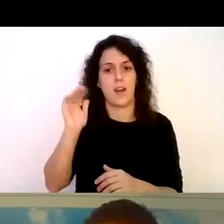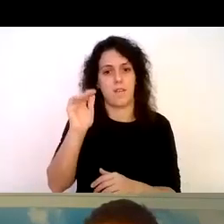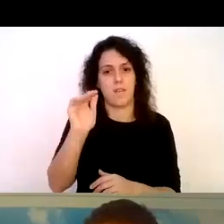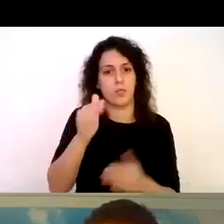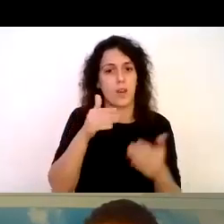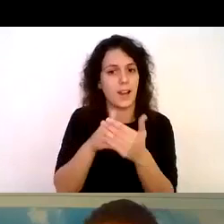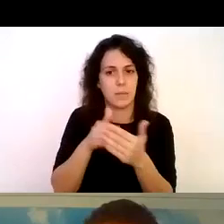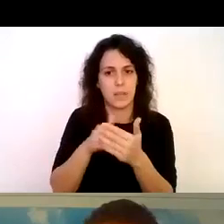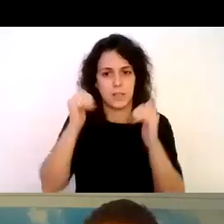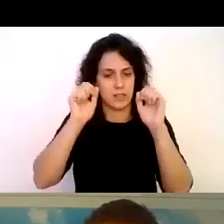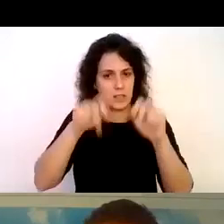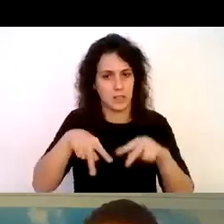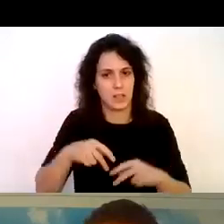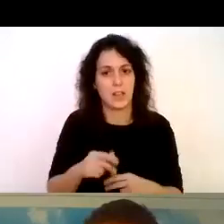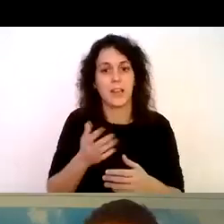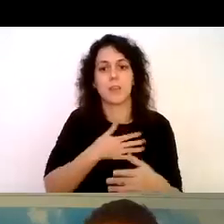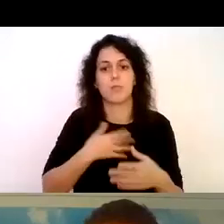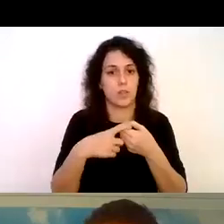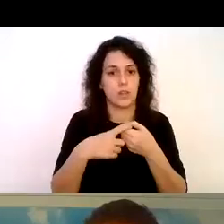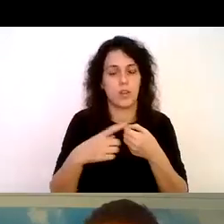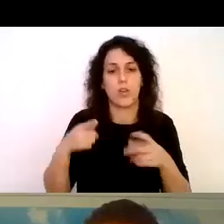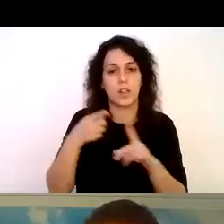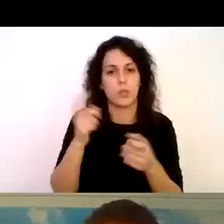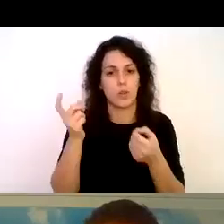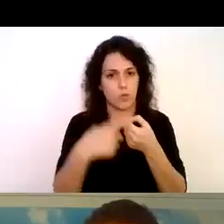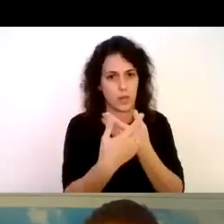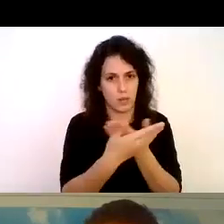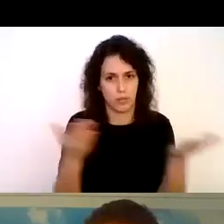límites te queremos incluir para incluir a todos